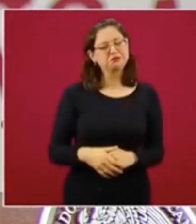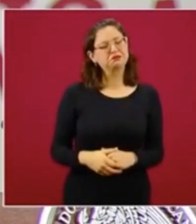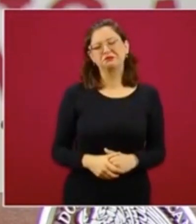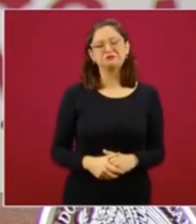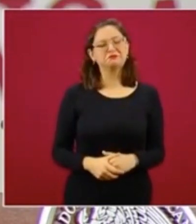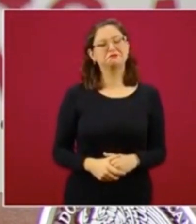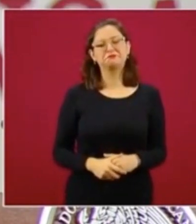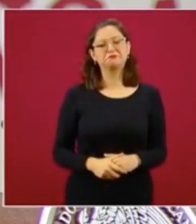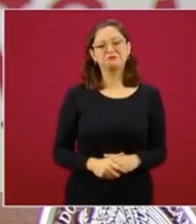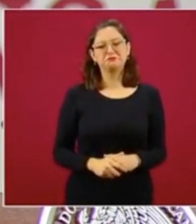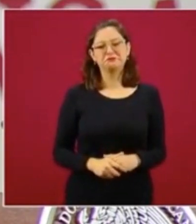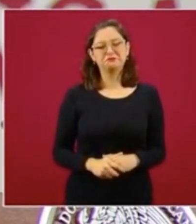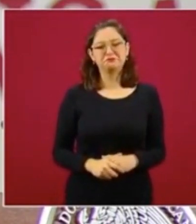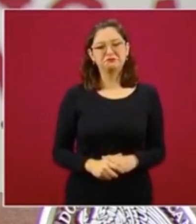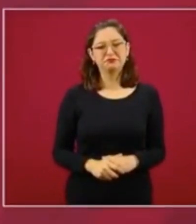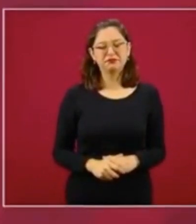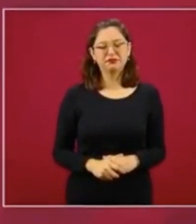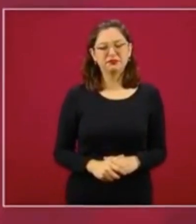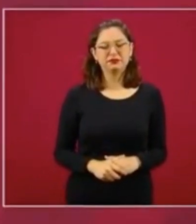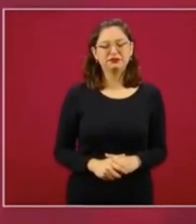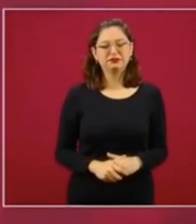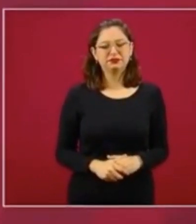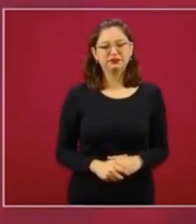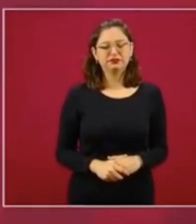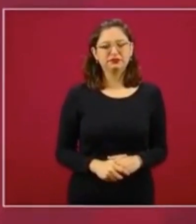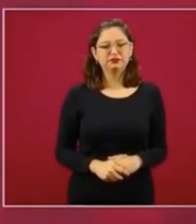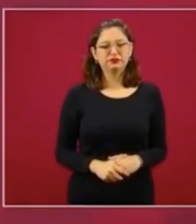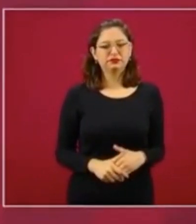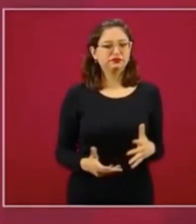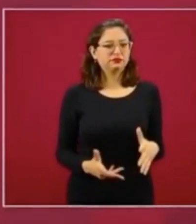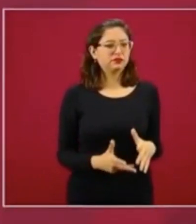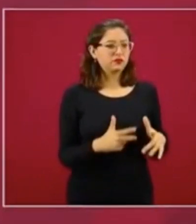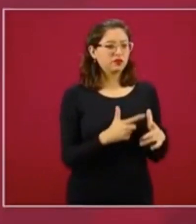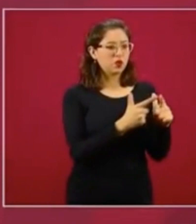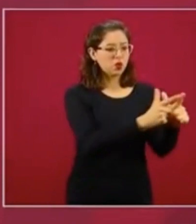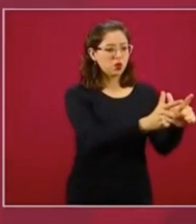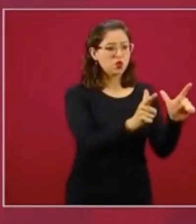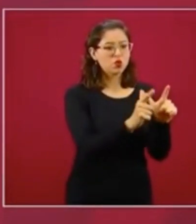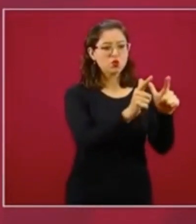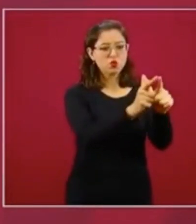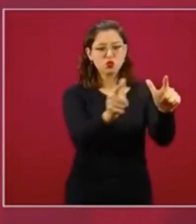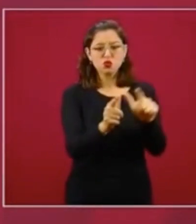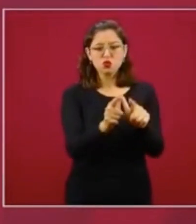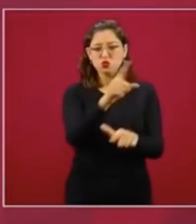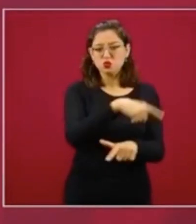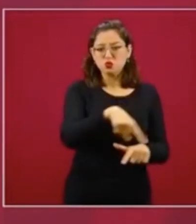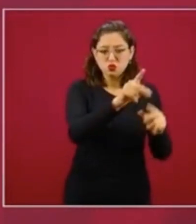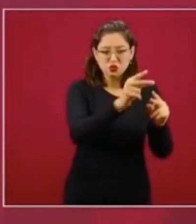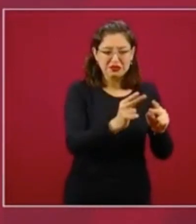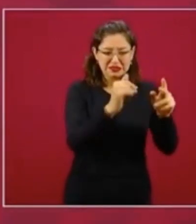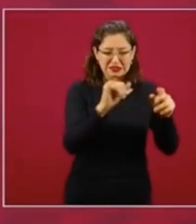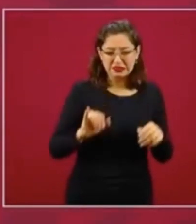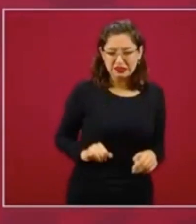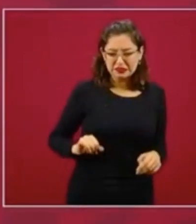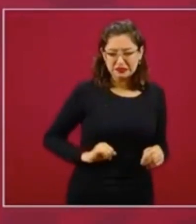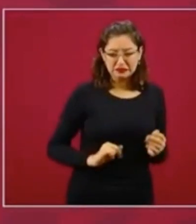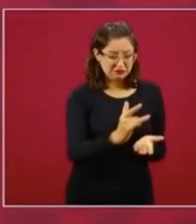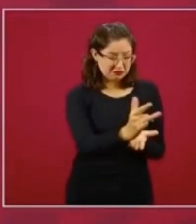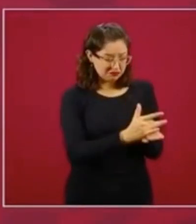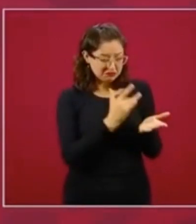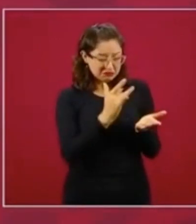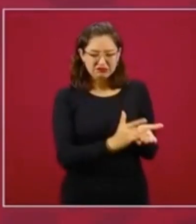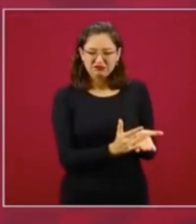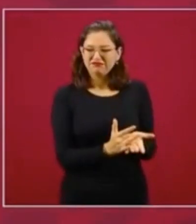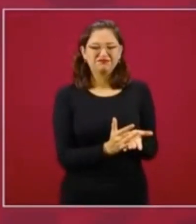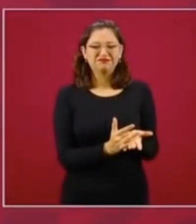grupos de intereses creados, me ayudó la gente,